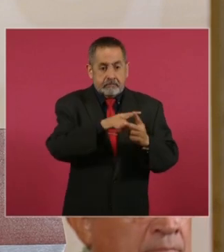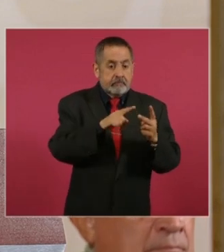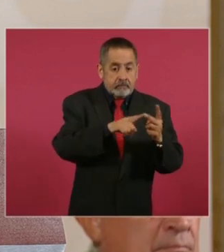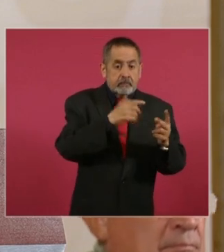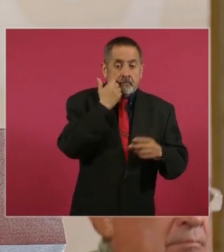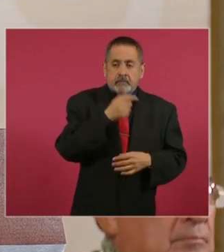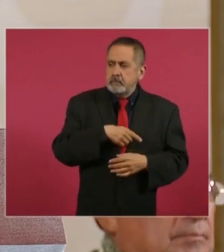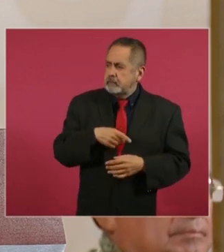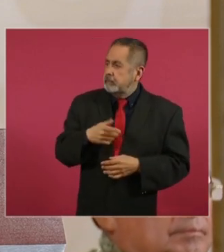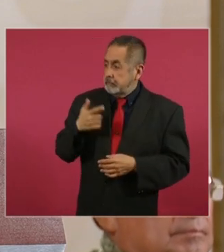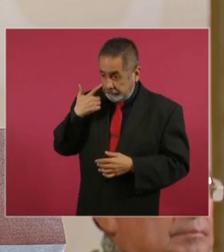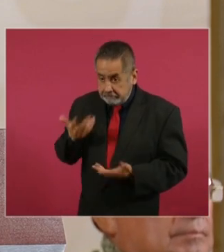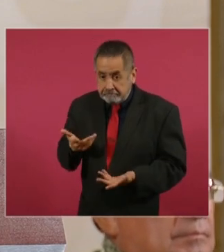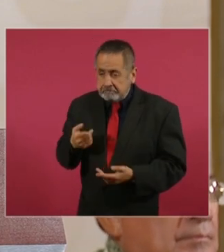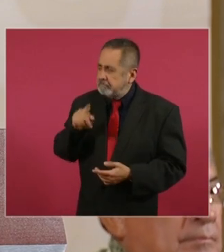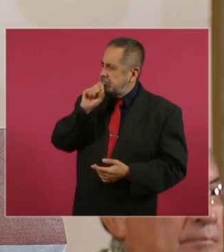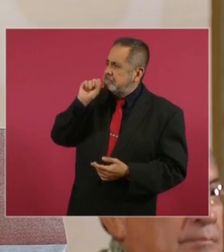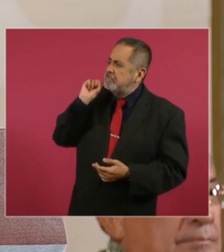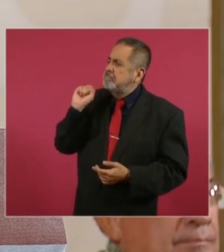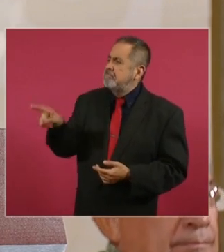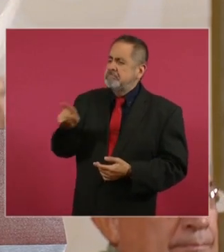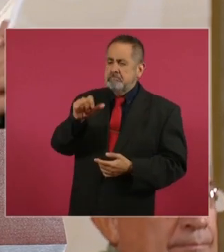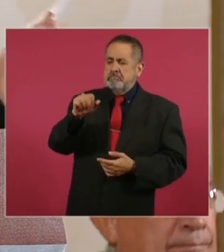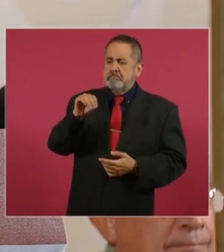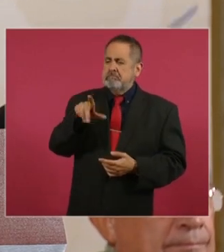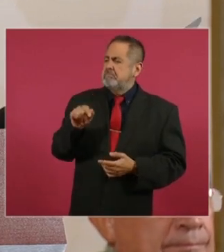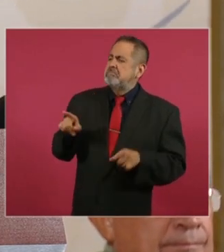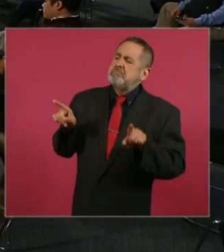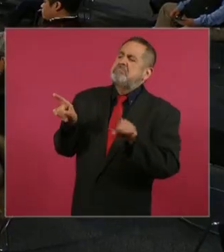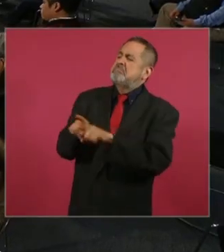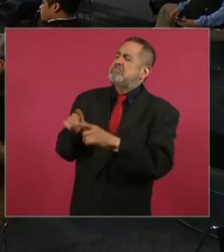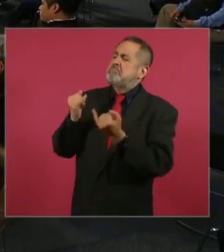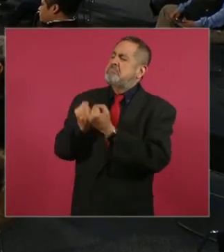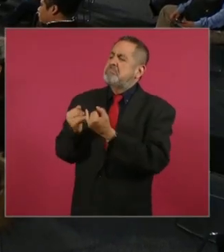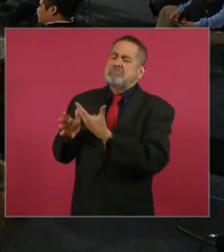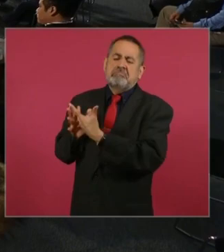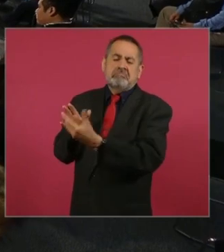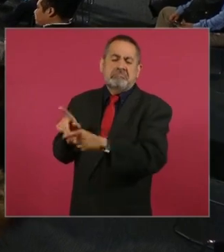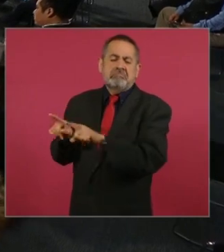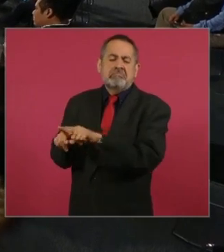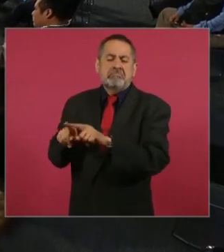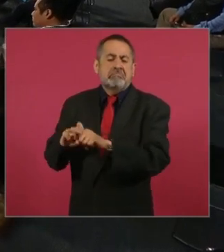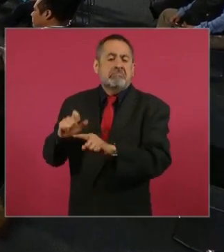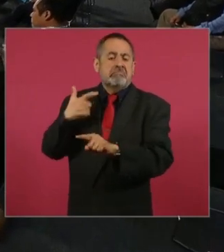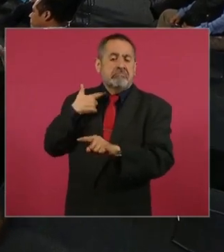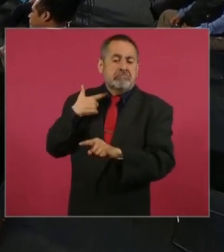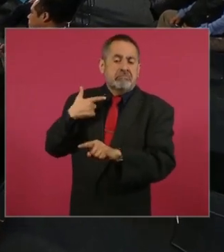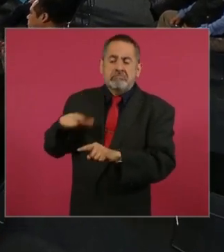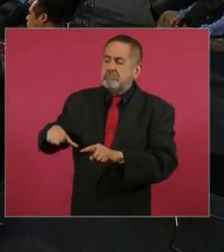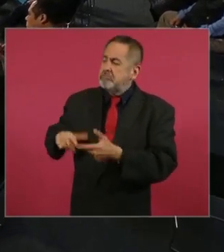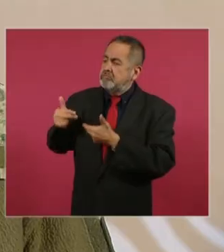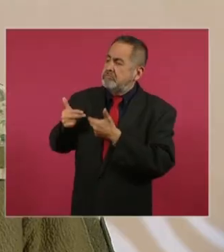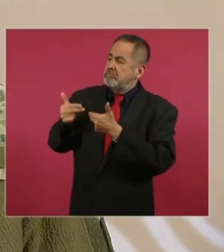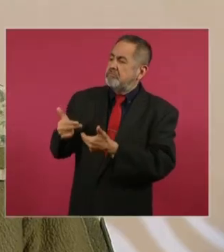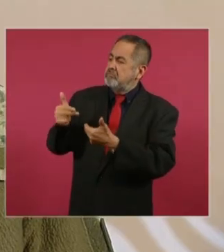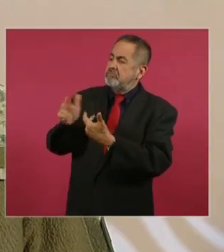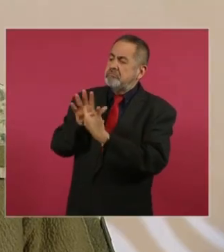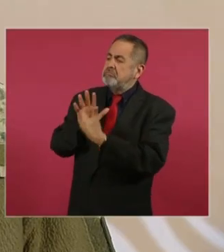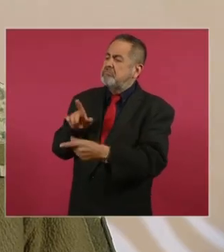que pasó en el gobierno anterior, son lo mismo,